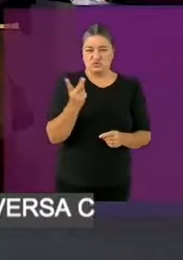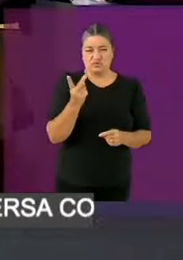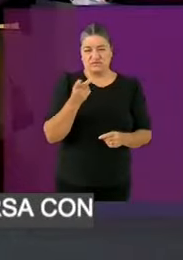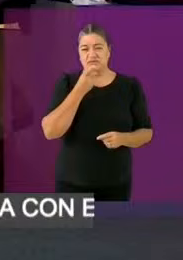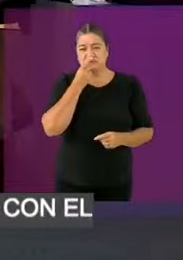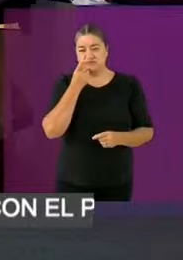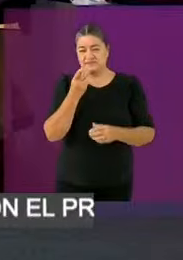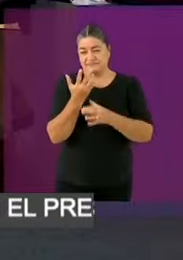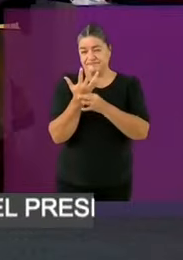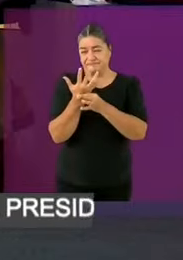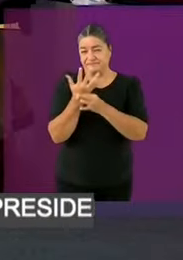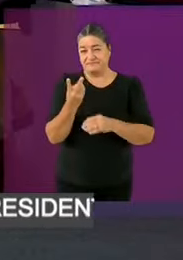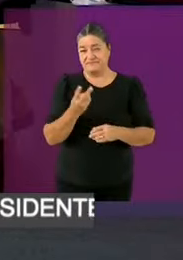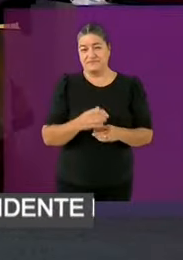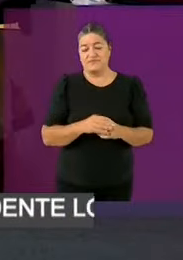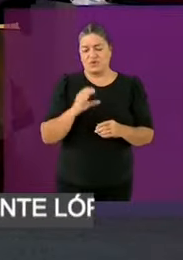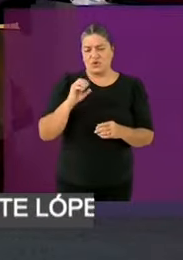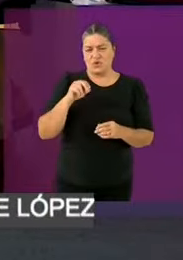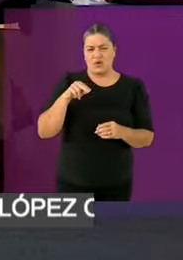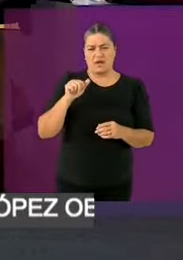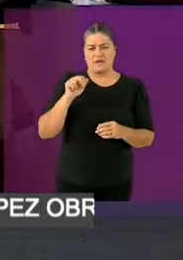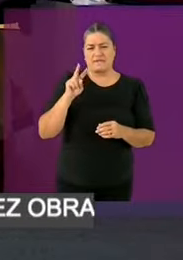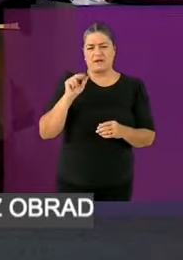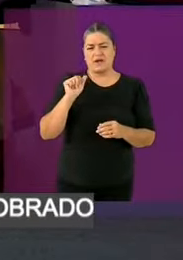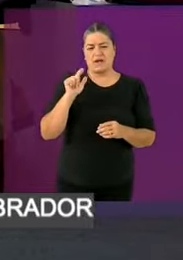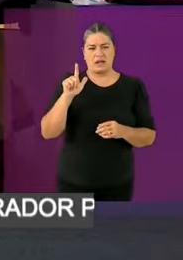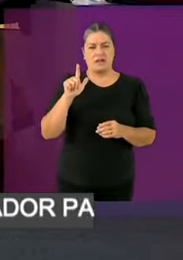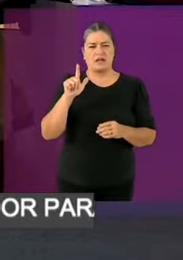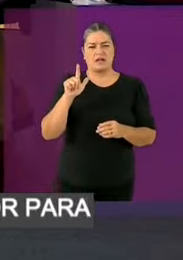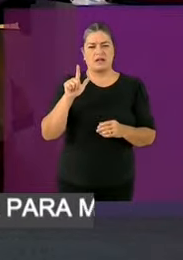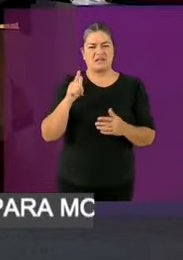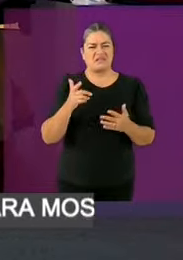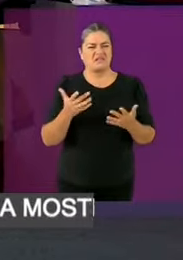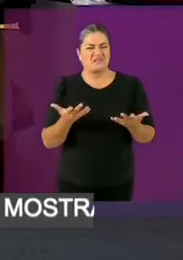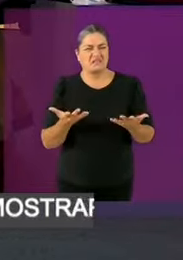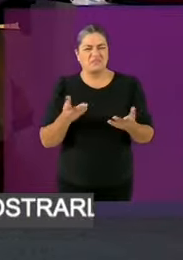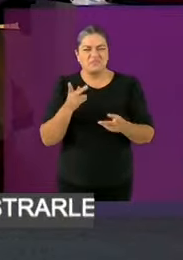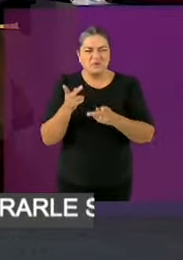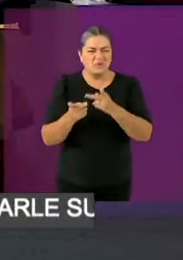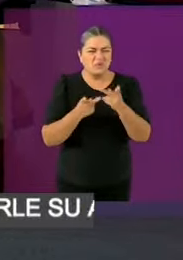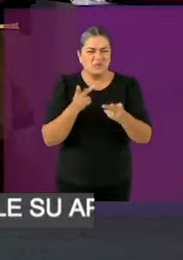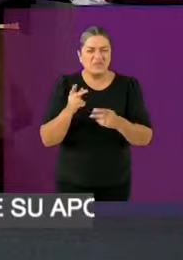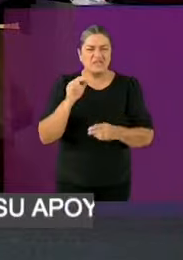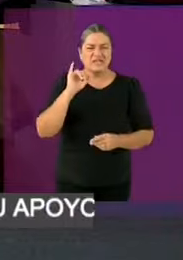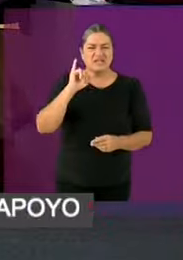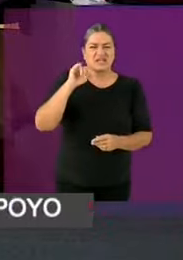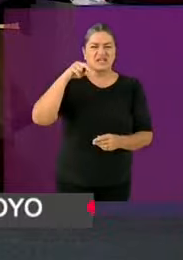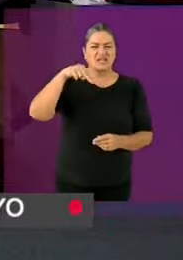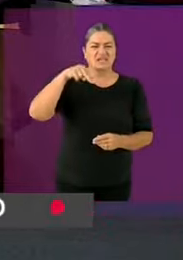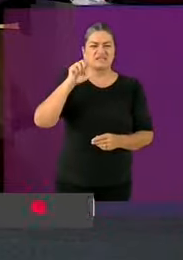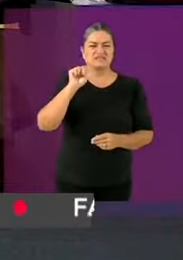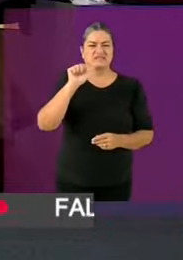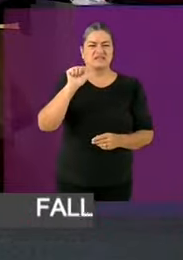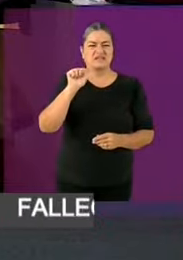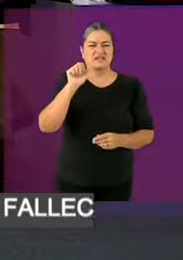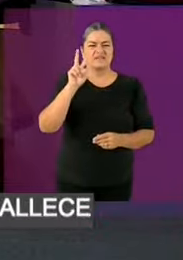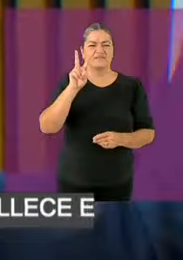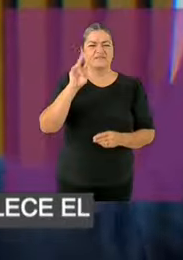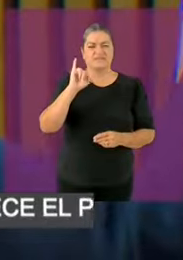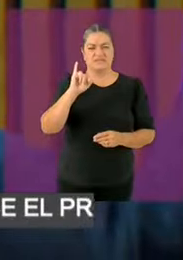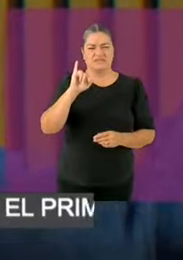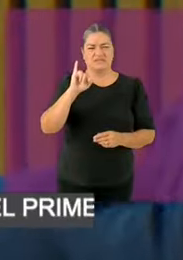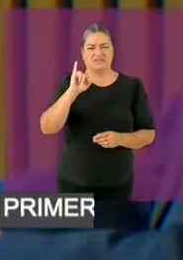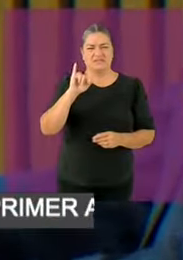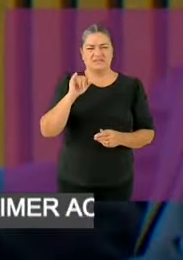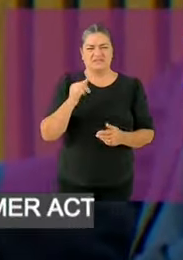encuesta de Coneval que preguntó sobre el INSABI. El INSABI nadie lo conocía porque en realidad era un sistema de distribución de recursos.